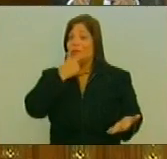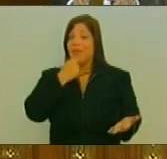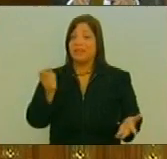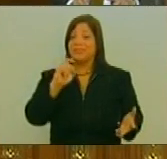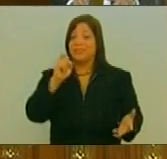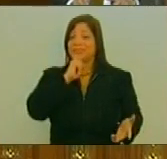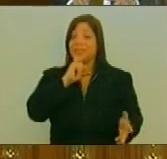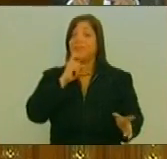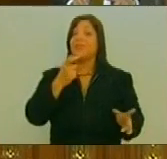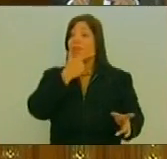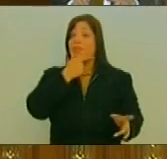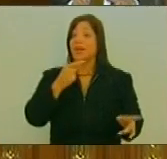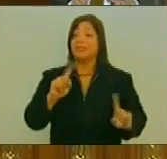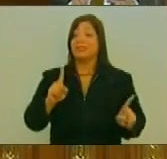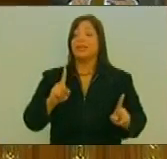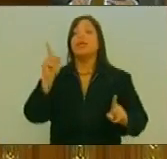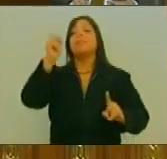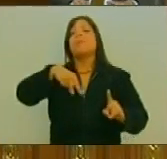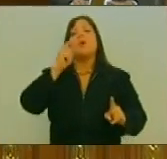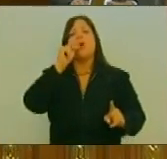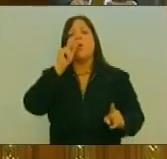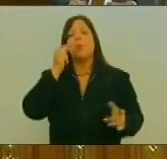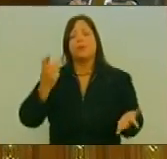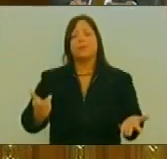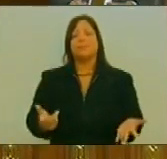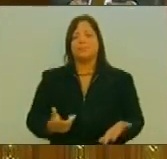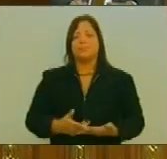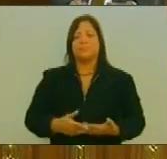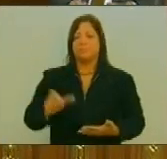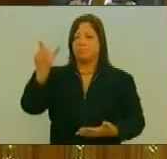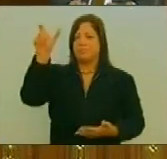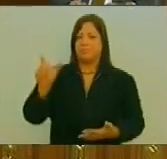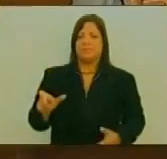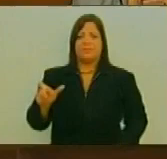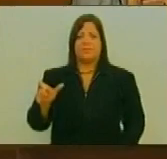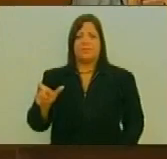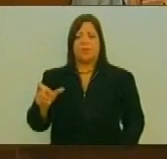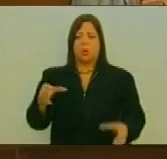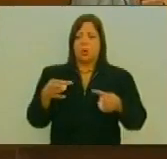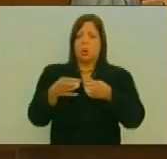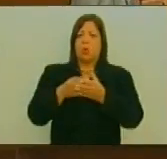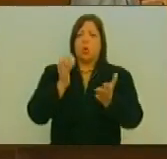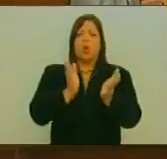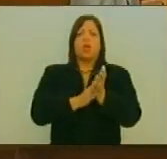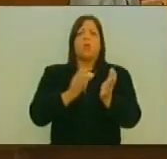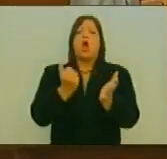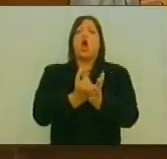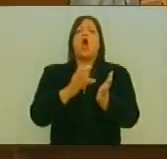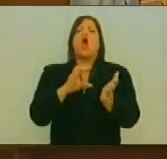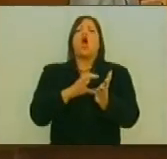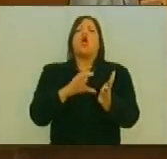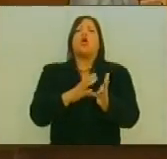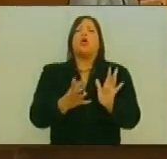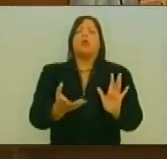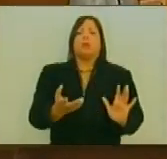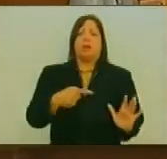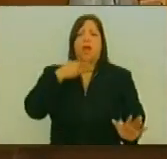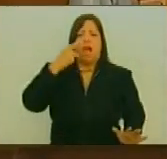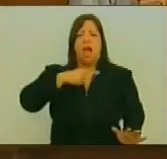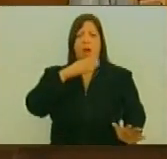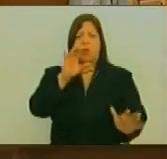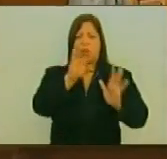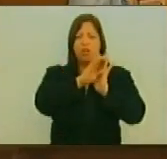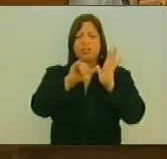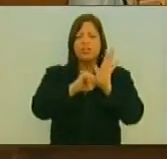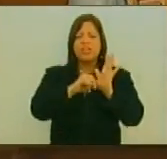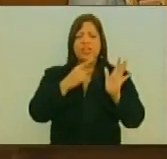También El señor Que forma parte Un club Que desconoce Esta constituyente Presidenta Pero habló De la constituyente